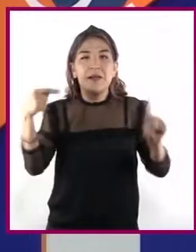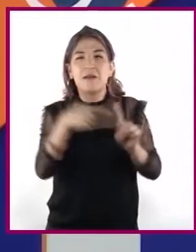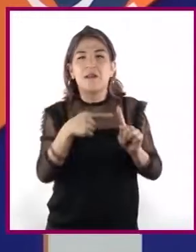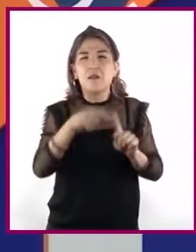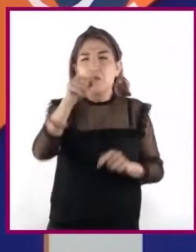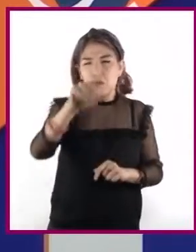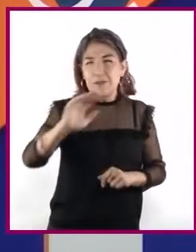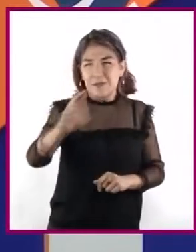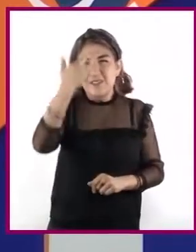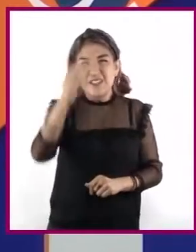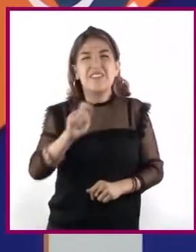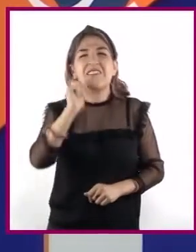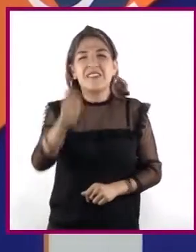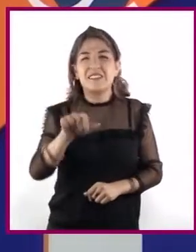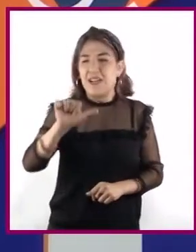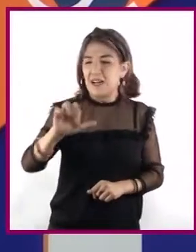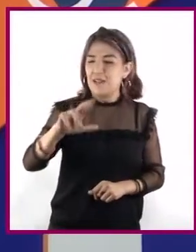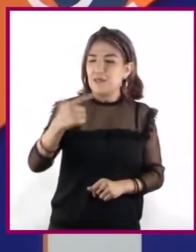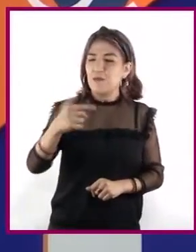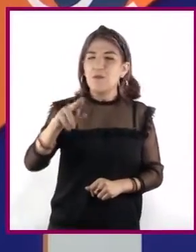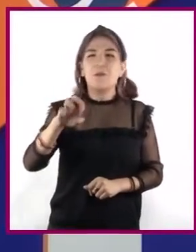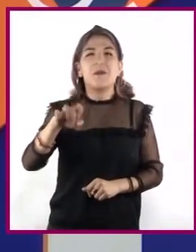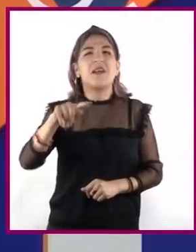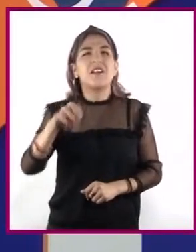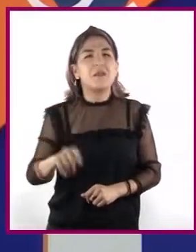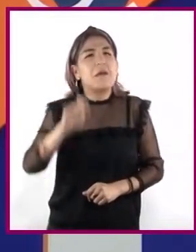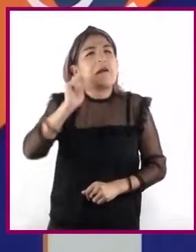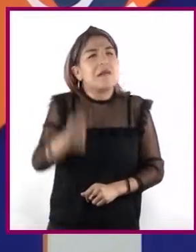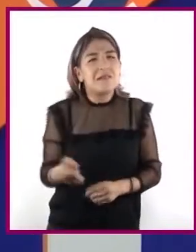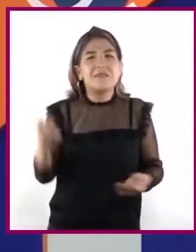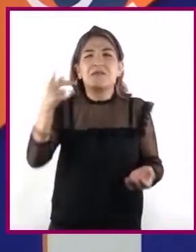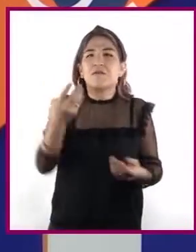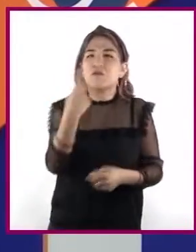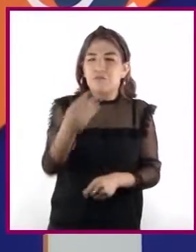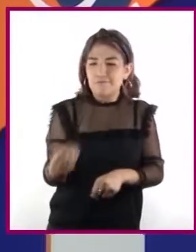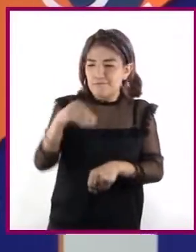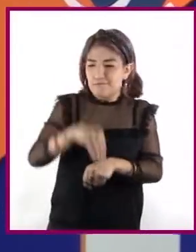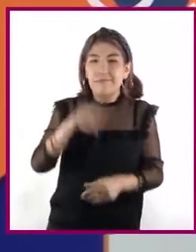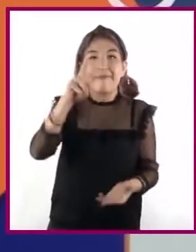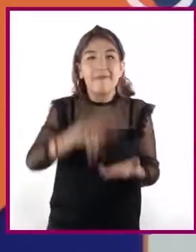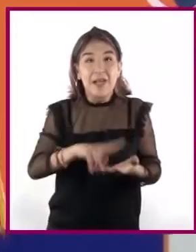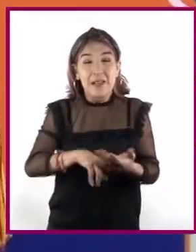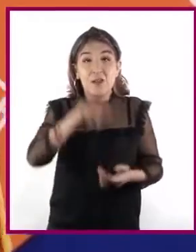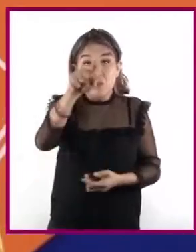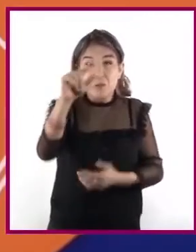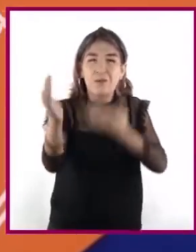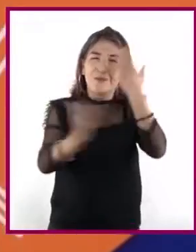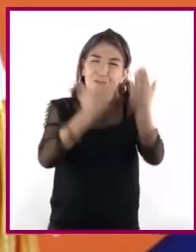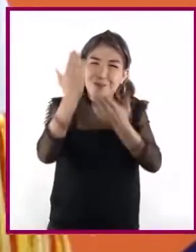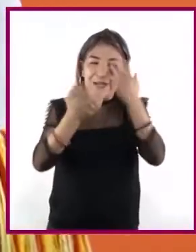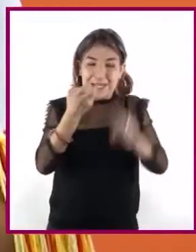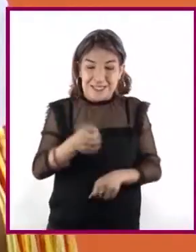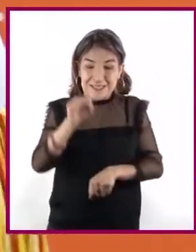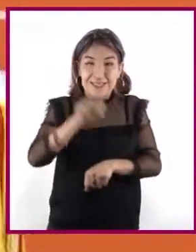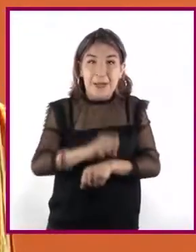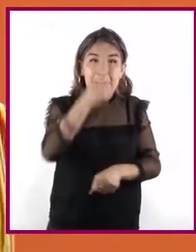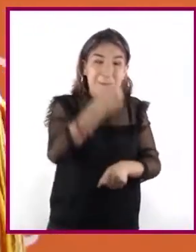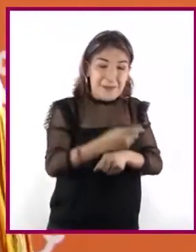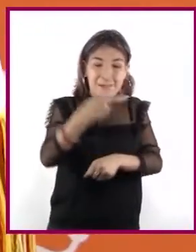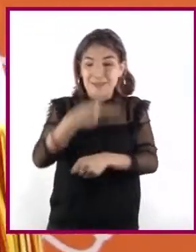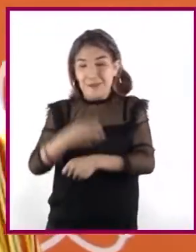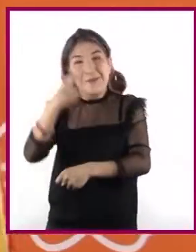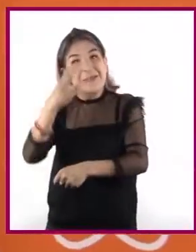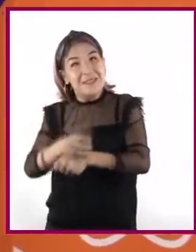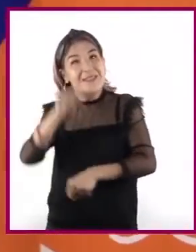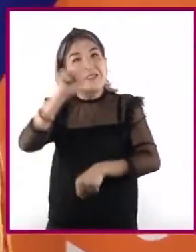¿Recuerdan qué es un argumento? ¿Qué es lo que le brinda validez? Durante su paso por la secundaria, en distintas ocasiones, se han